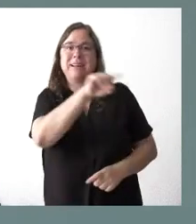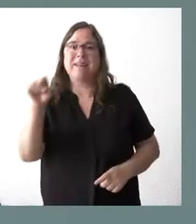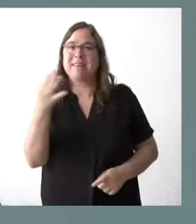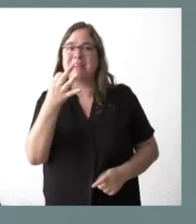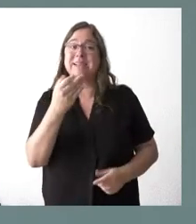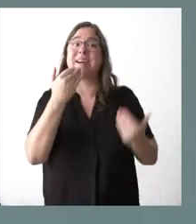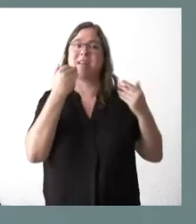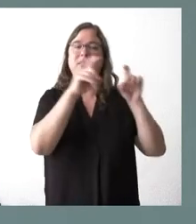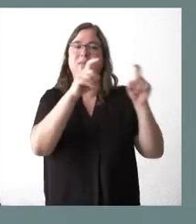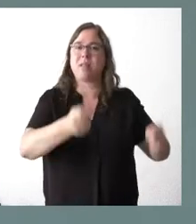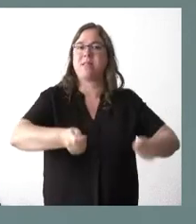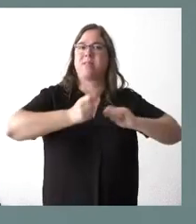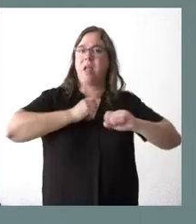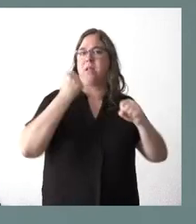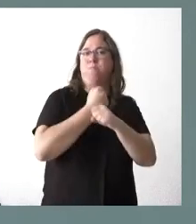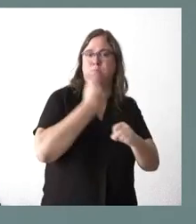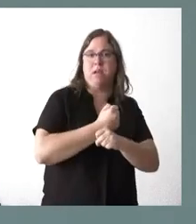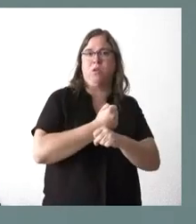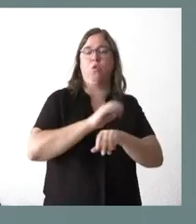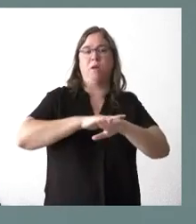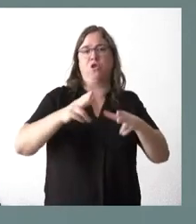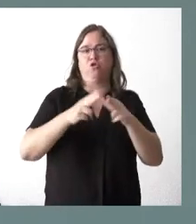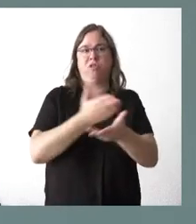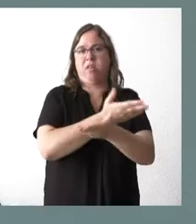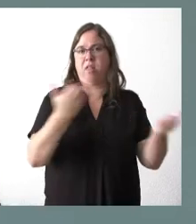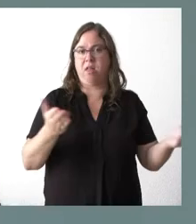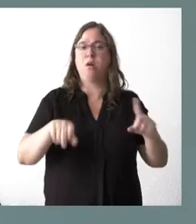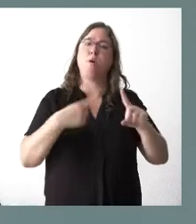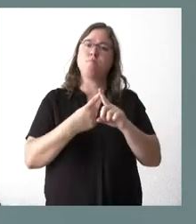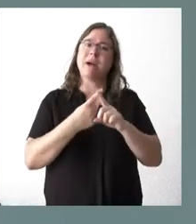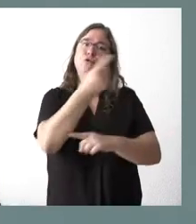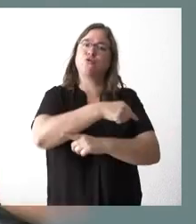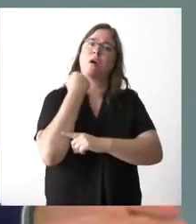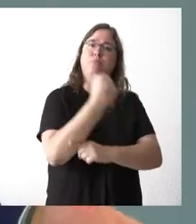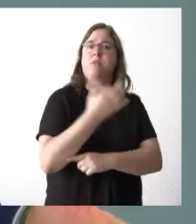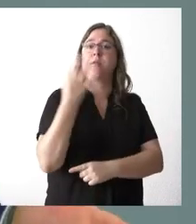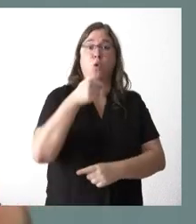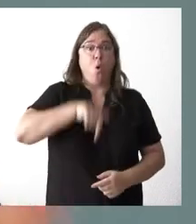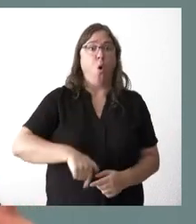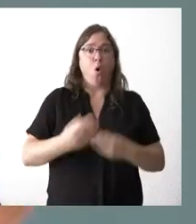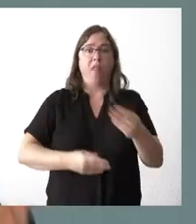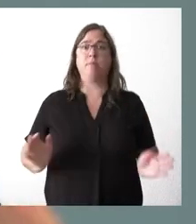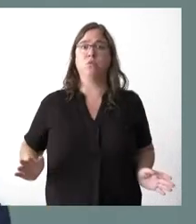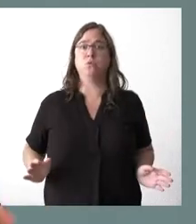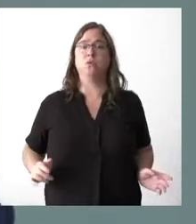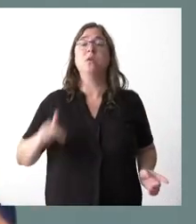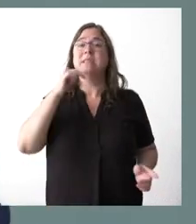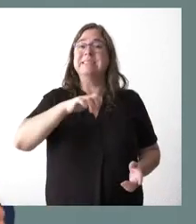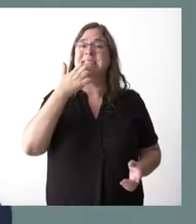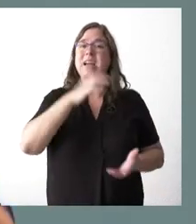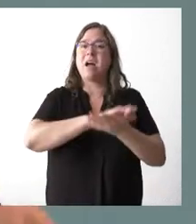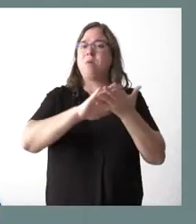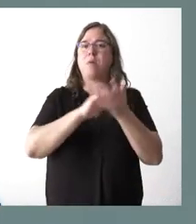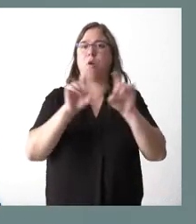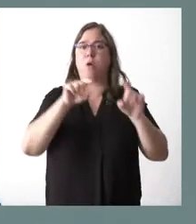fuente de generación de empleo para nuestra sociedad y entidades a las que tenemos que apoyar. Nosotros lo hacemos hoy. Nosotros, cuando hablamos de empresas, lo ven en